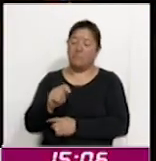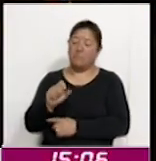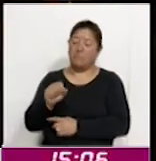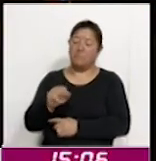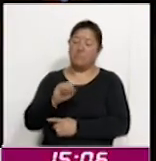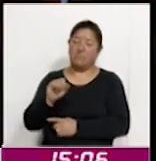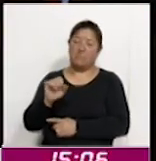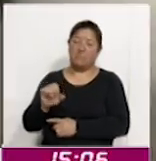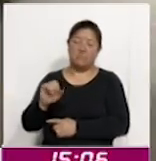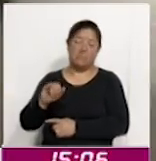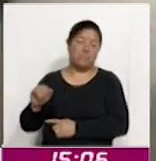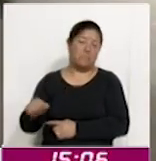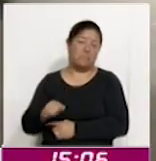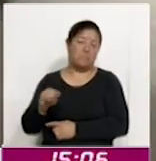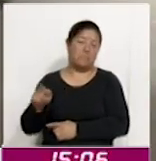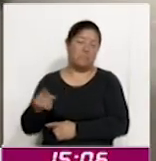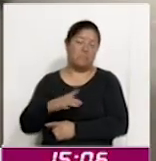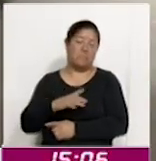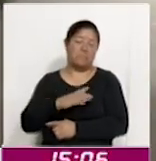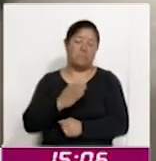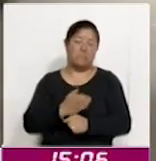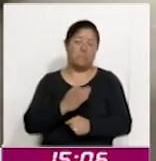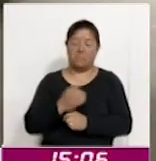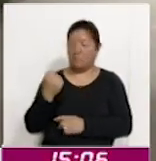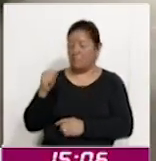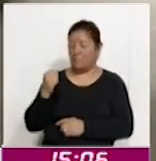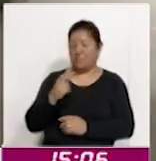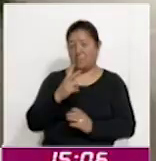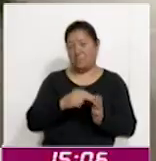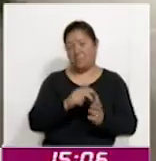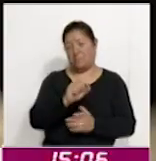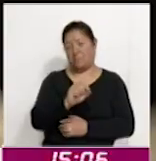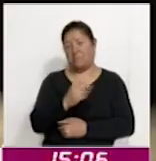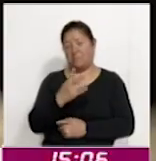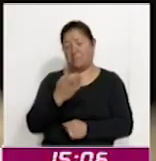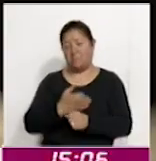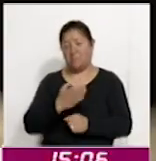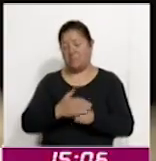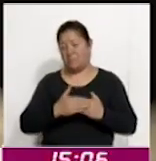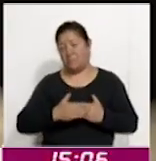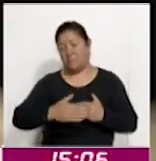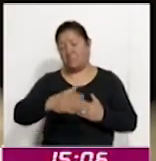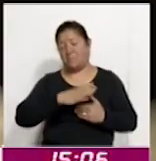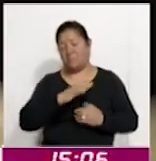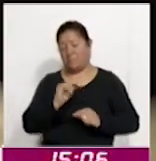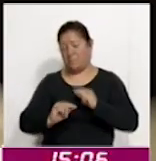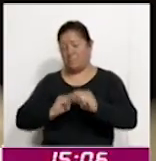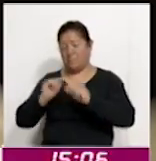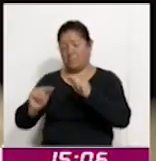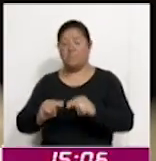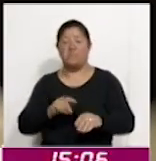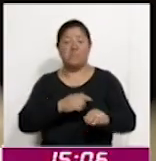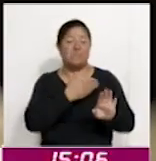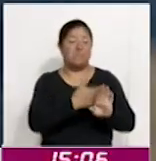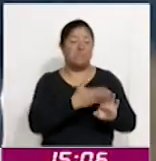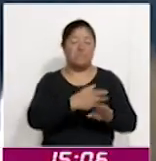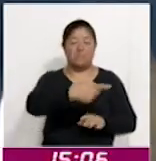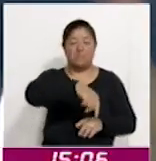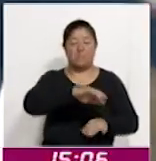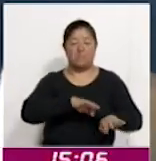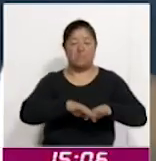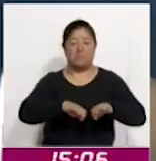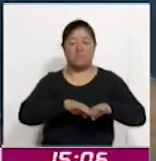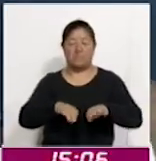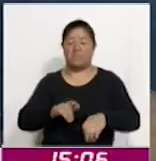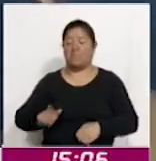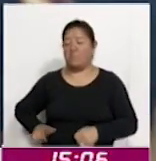Justicia aprobó el 2 de septiembre del año en curso el protocolo para la prevención, atención y sanción de la violencia laboral publicado en el periódico oficial del